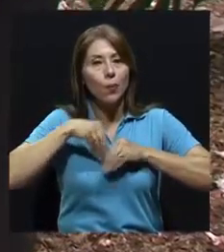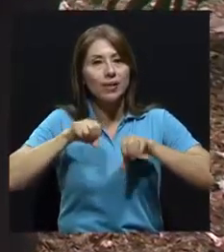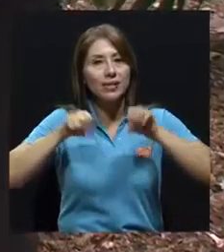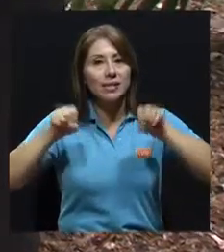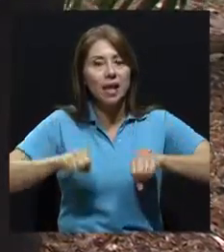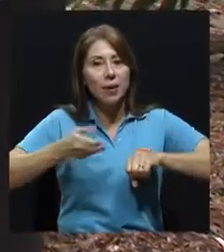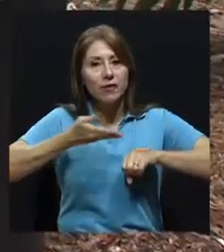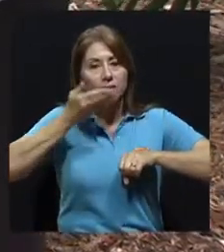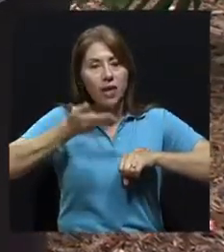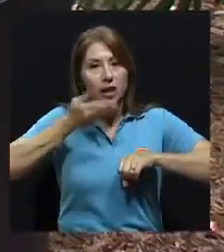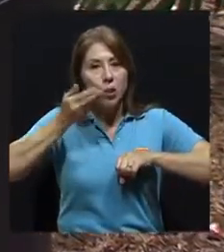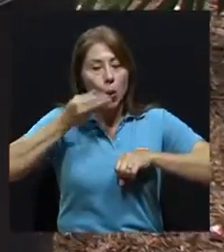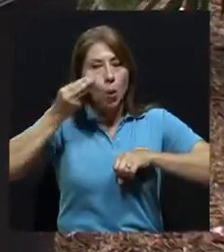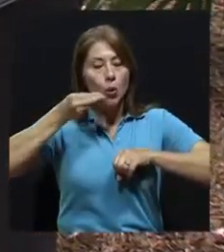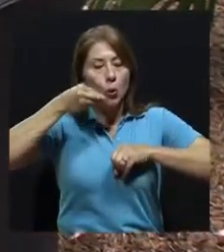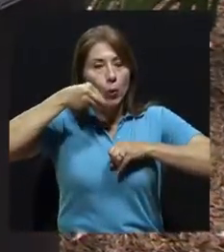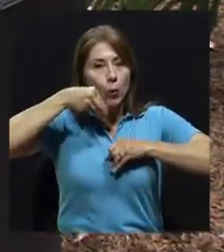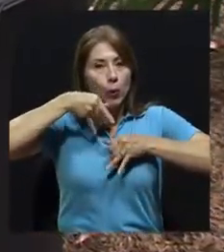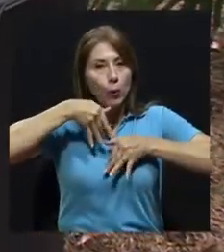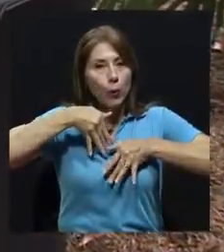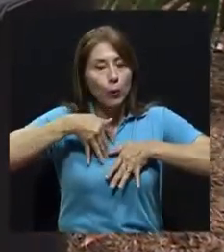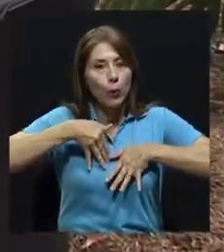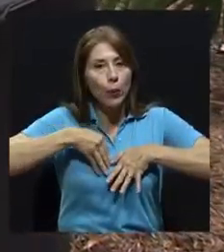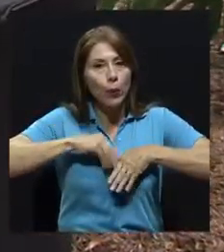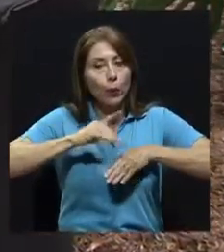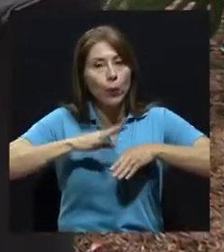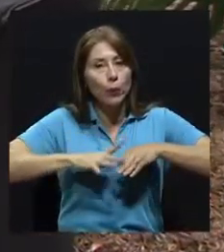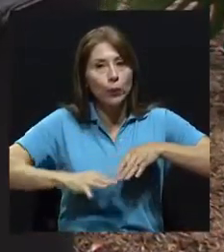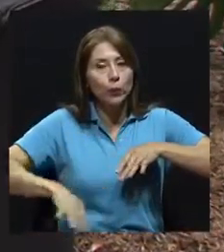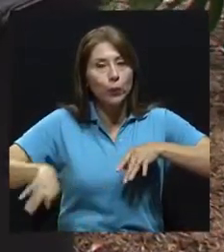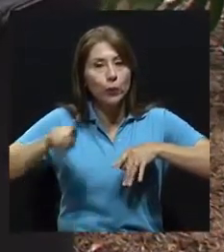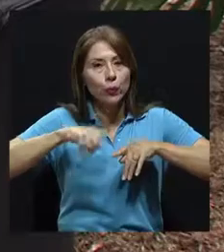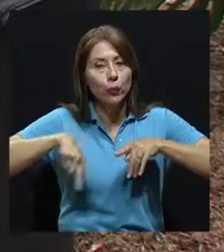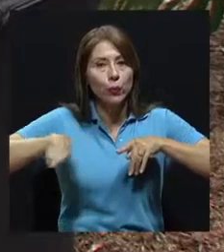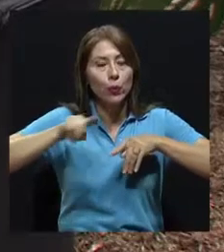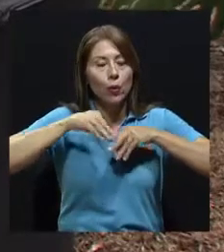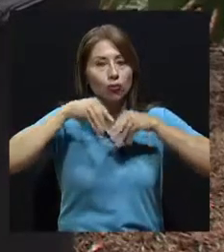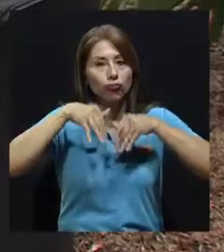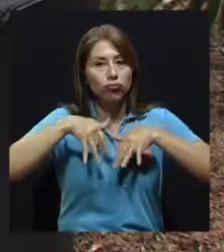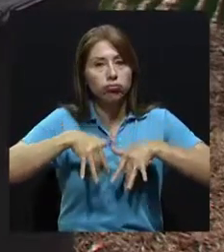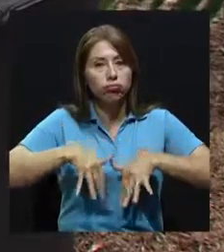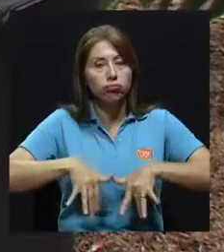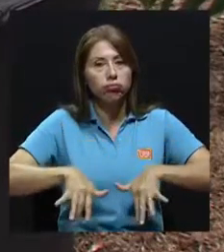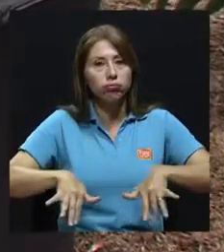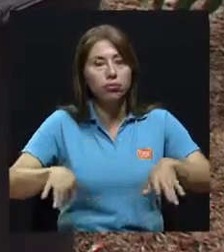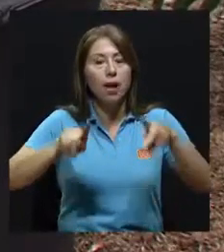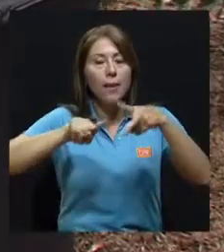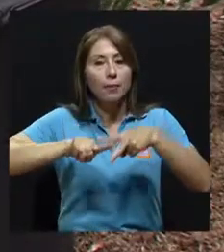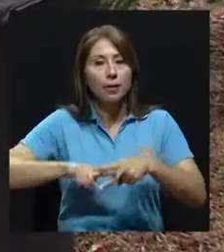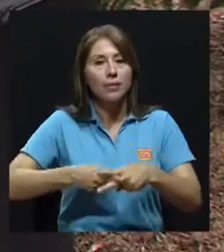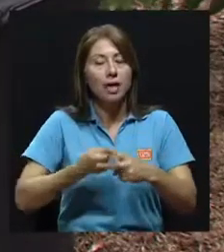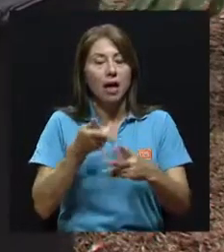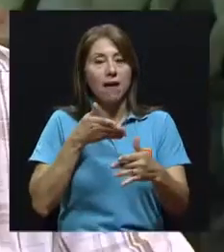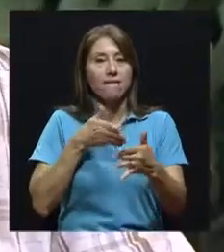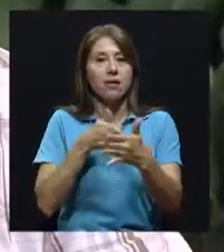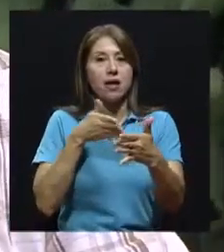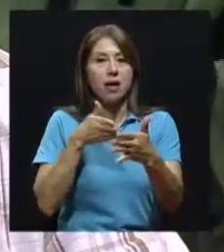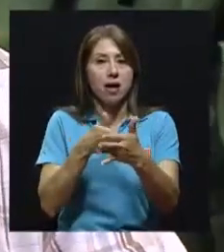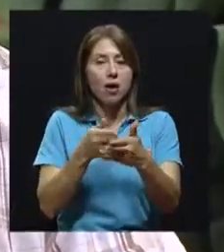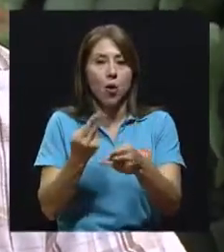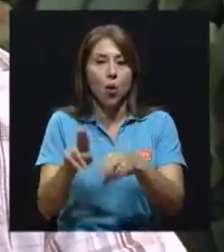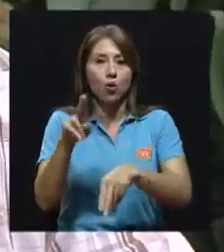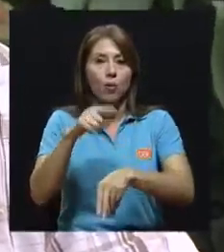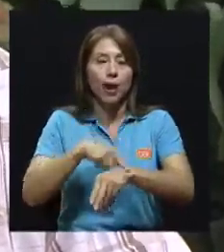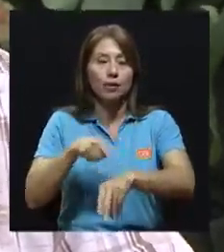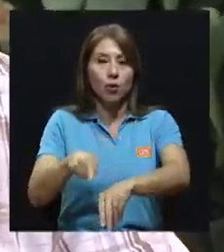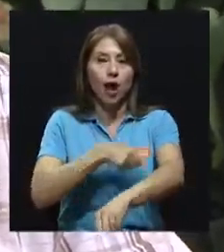de nuestro sistema respiratorio, va a meterse en nuestro sistema circulatorio y distribuirse en los órganos. Y ahí empezar a tener una serie de afectaciones, tanto